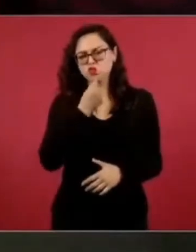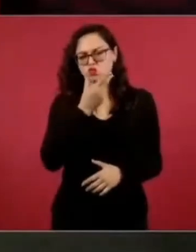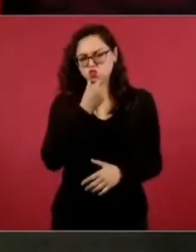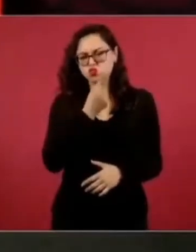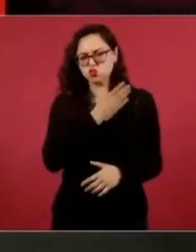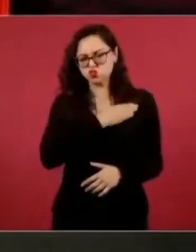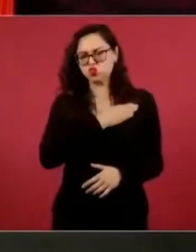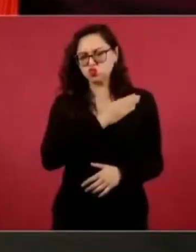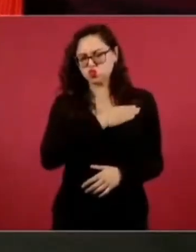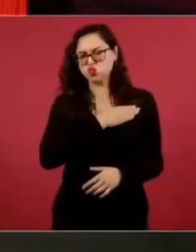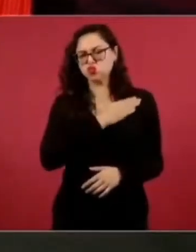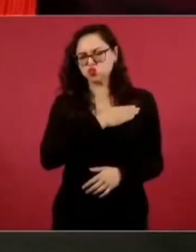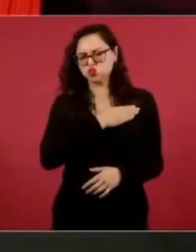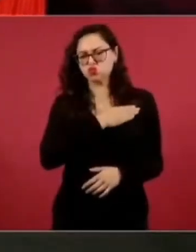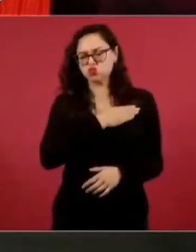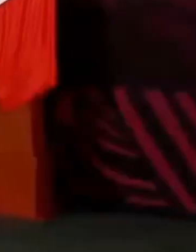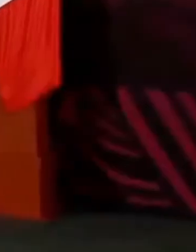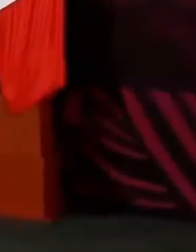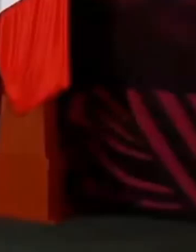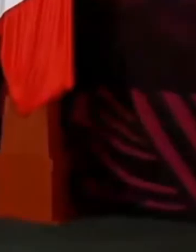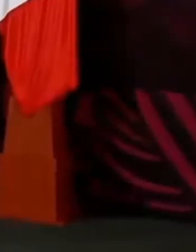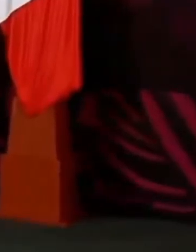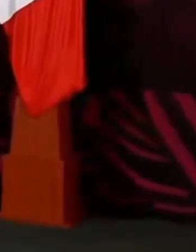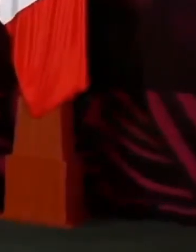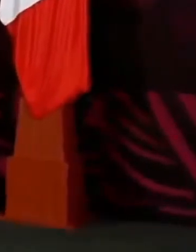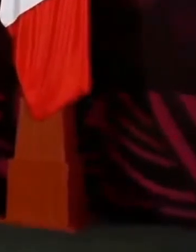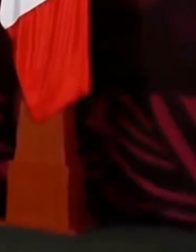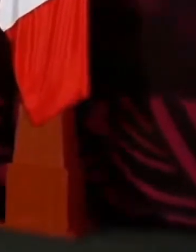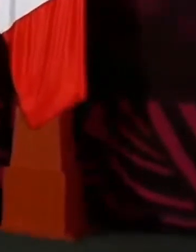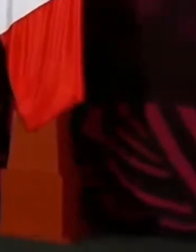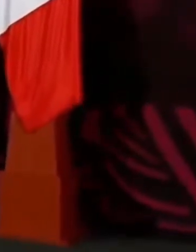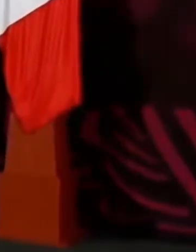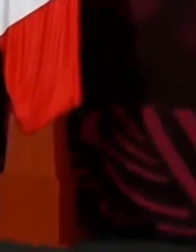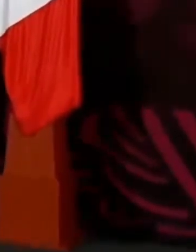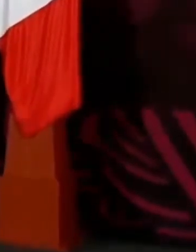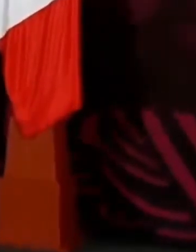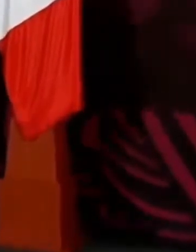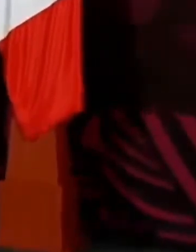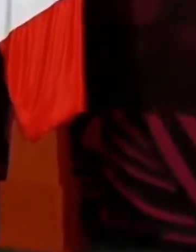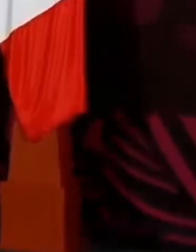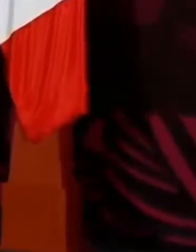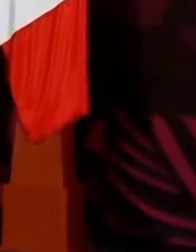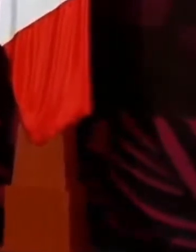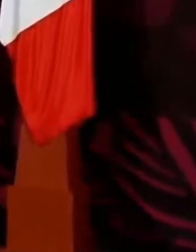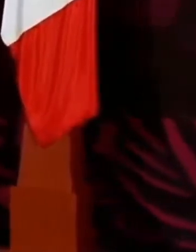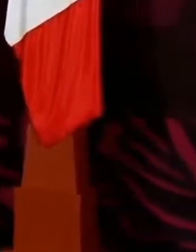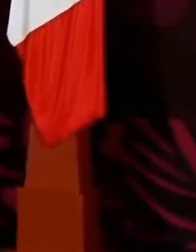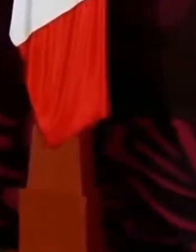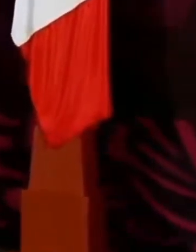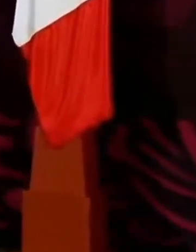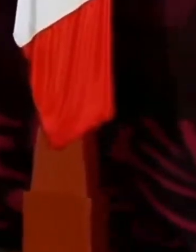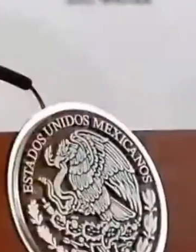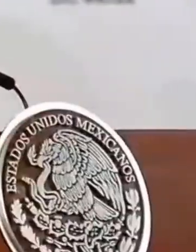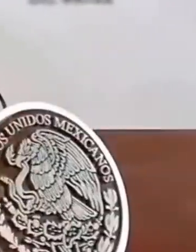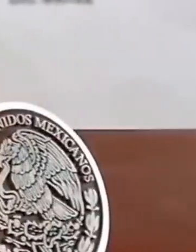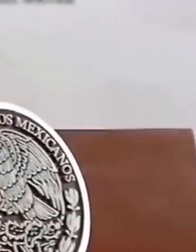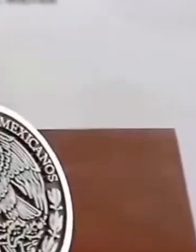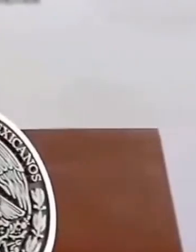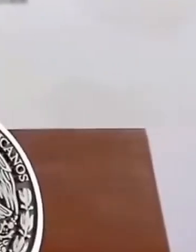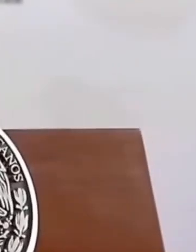el primer ministro de Portugal, a ver, que yo ando mal,